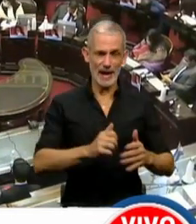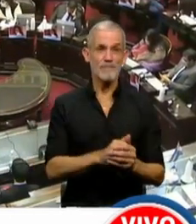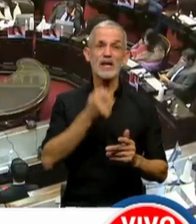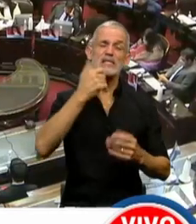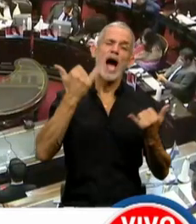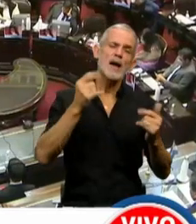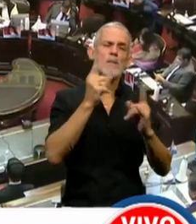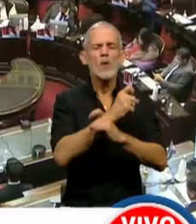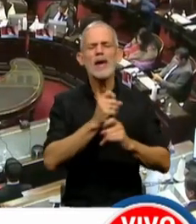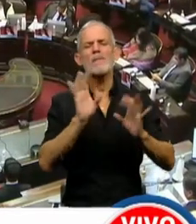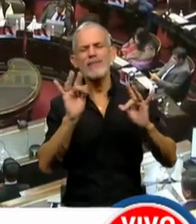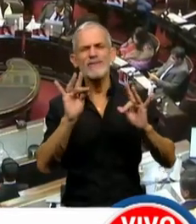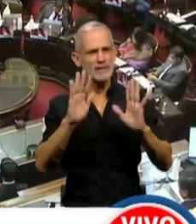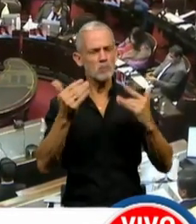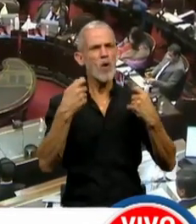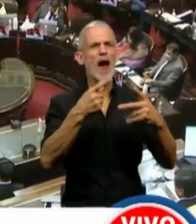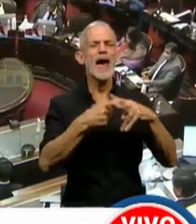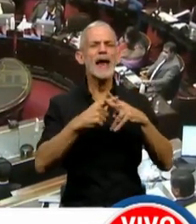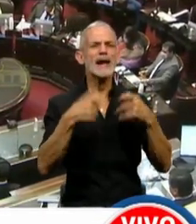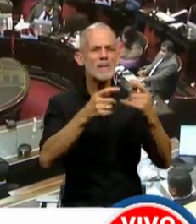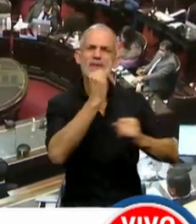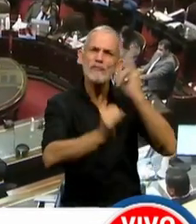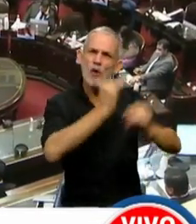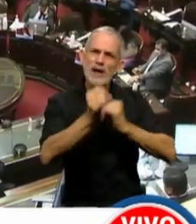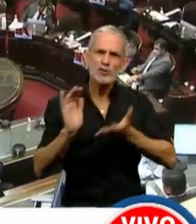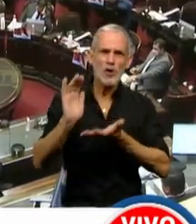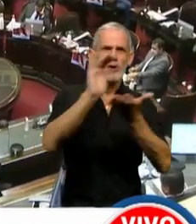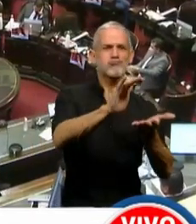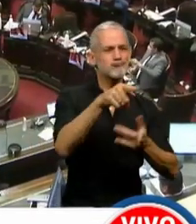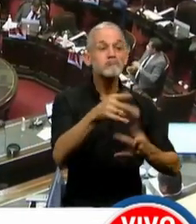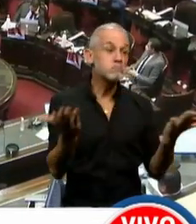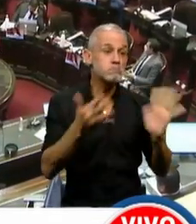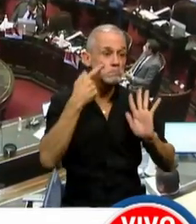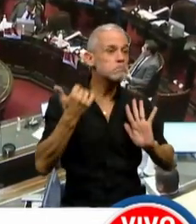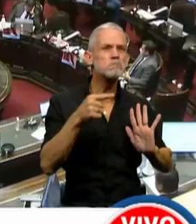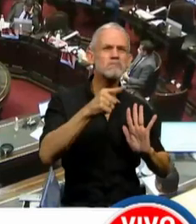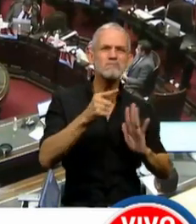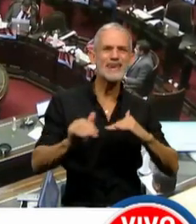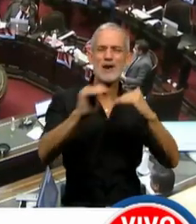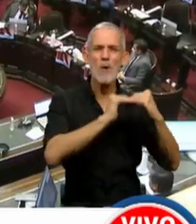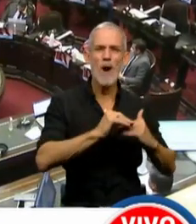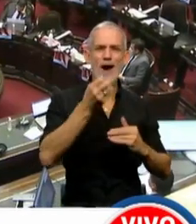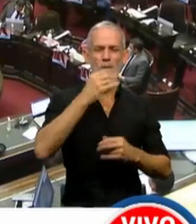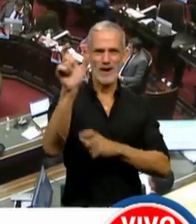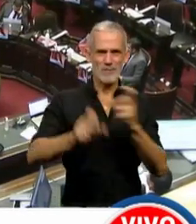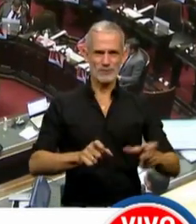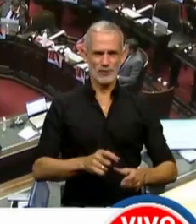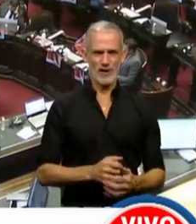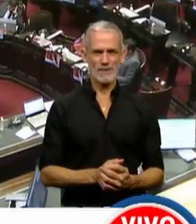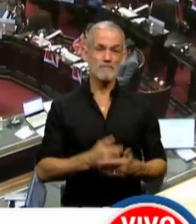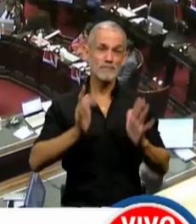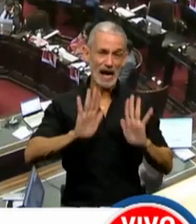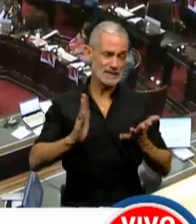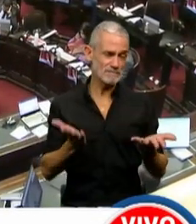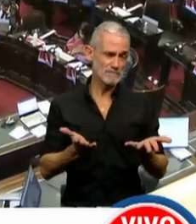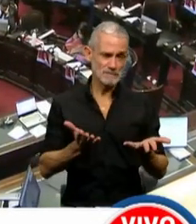dificultades, poderles dar las herramientas de información en igualdad de condiciones que cualquier ser humano. Así